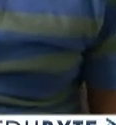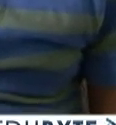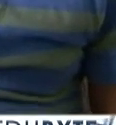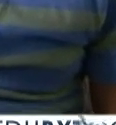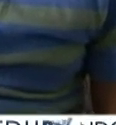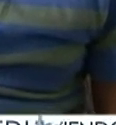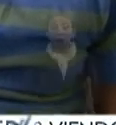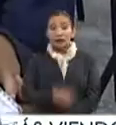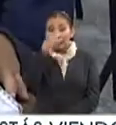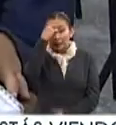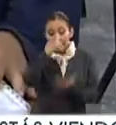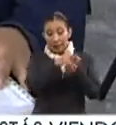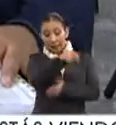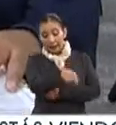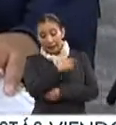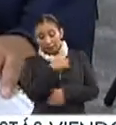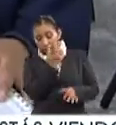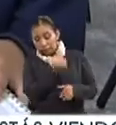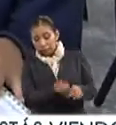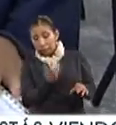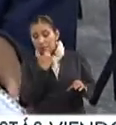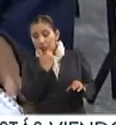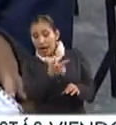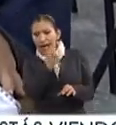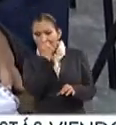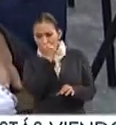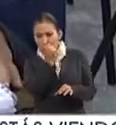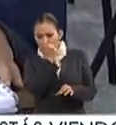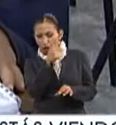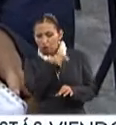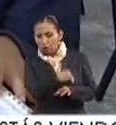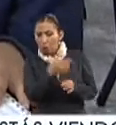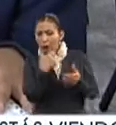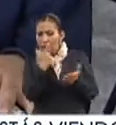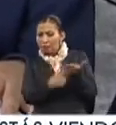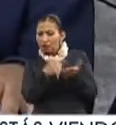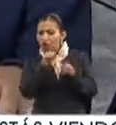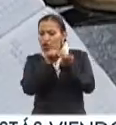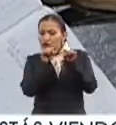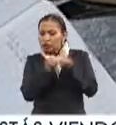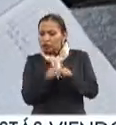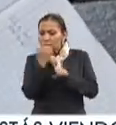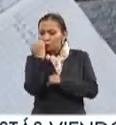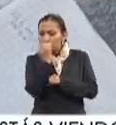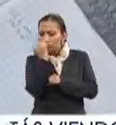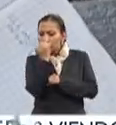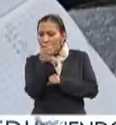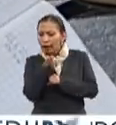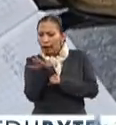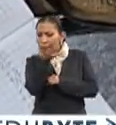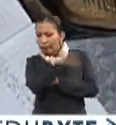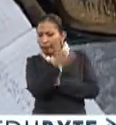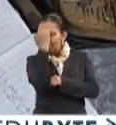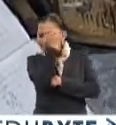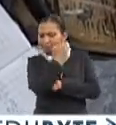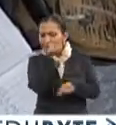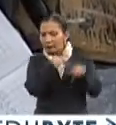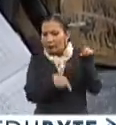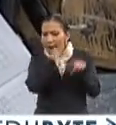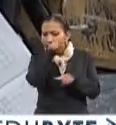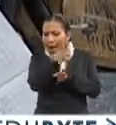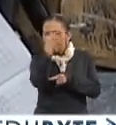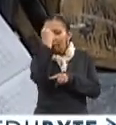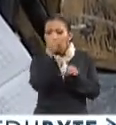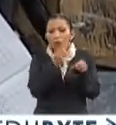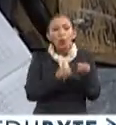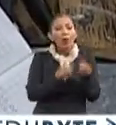Se considera el desempeño como la forma en que los estudiantes funcionan dentro de un sistema escolar y se evalúa en función de los